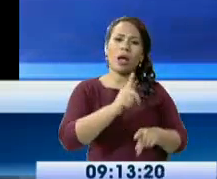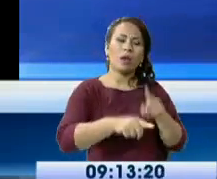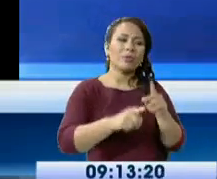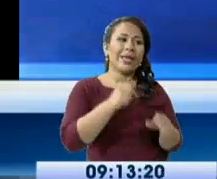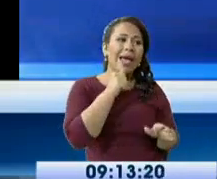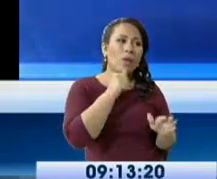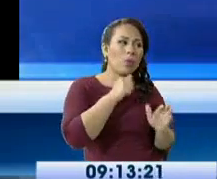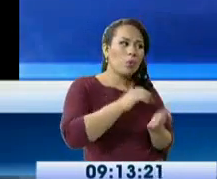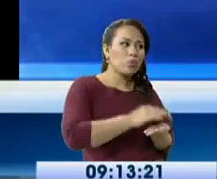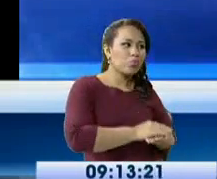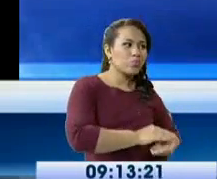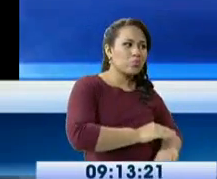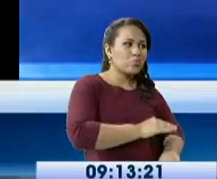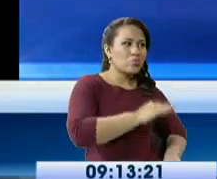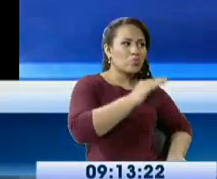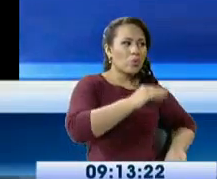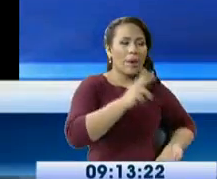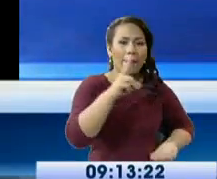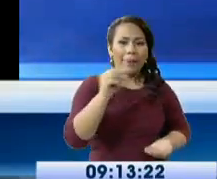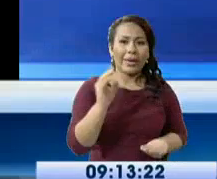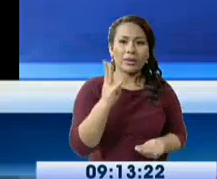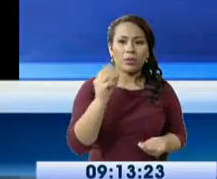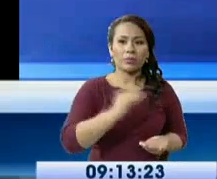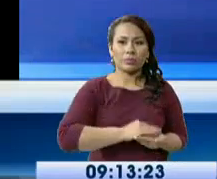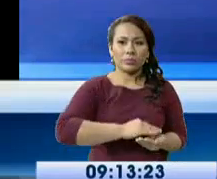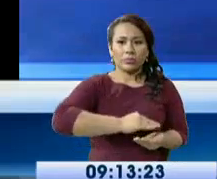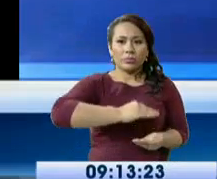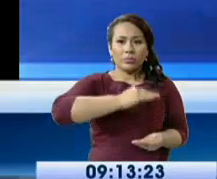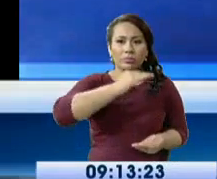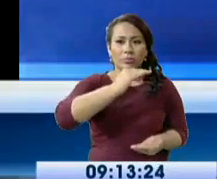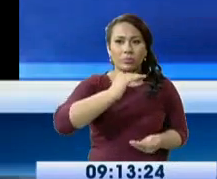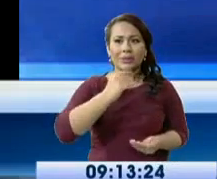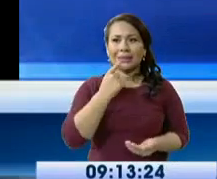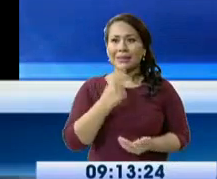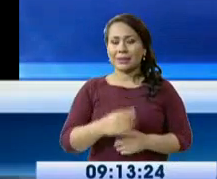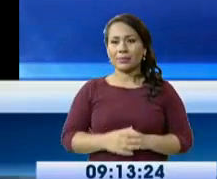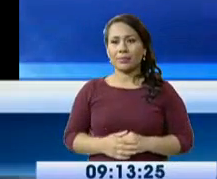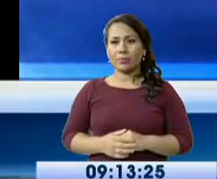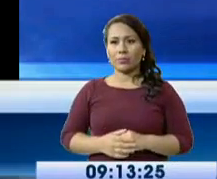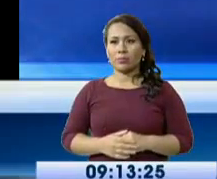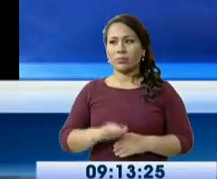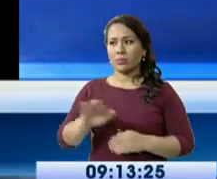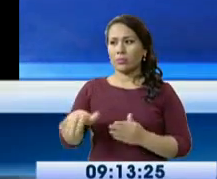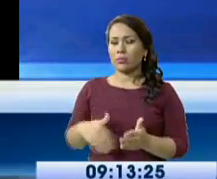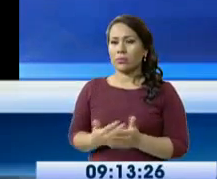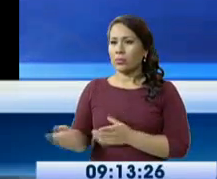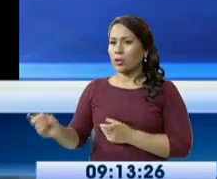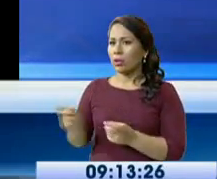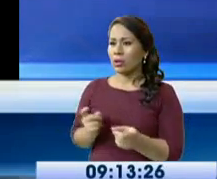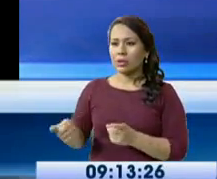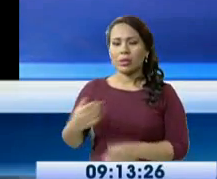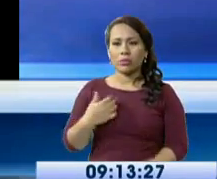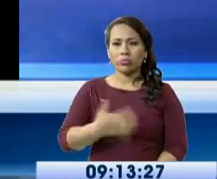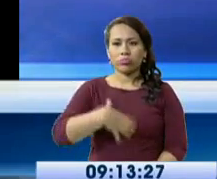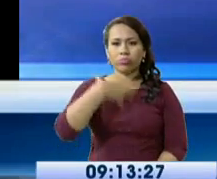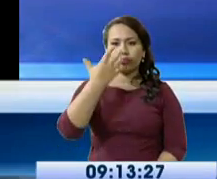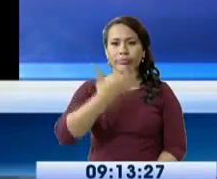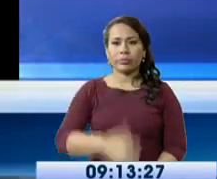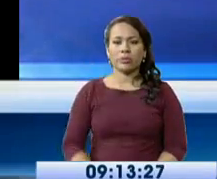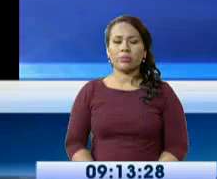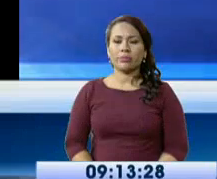agua 20, 40 centímetros. Y es una molestia, nadie discute que no sea así, pero